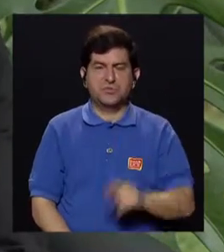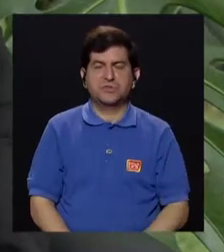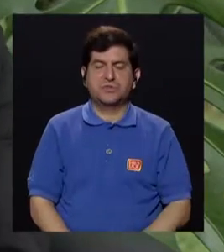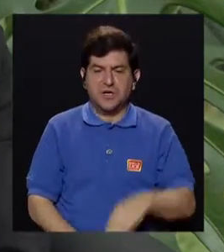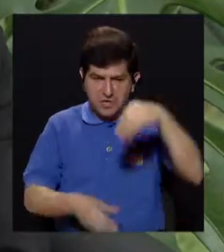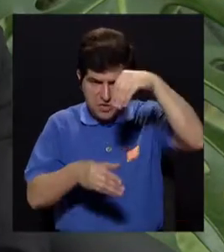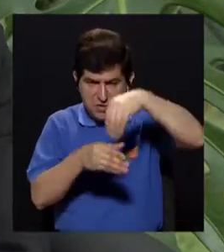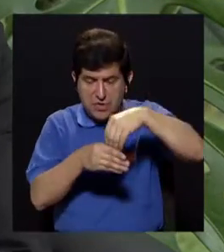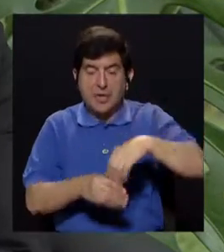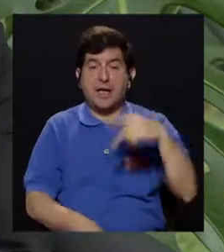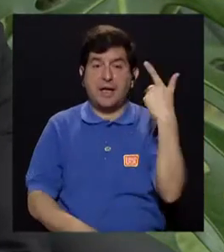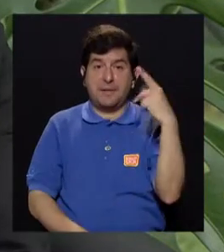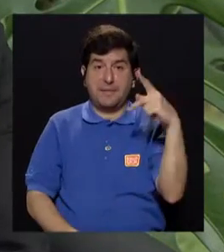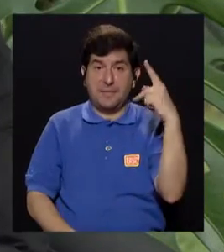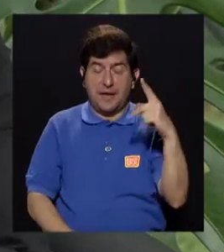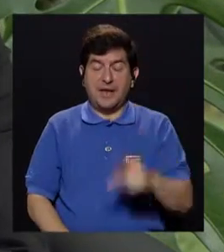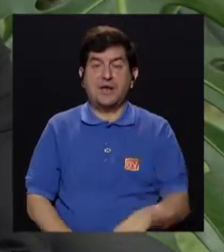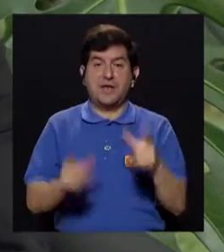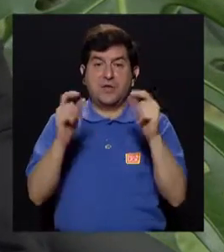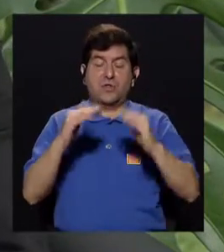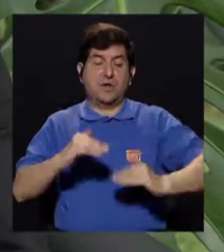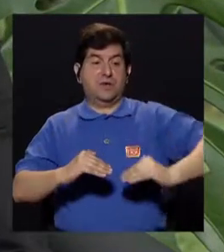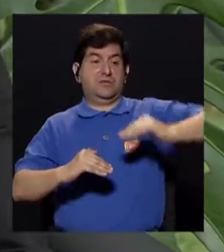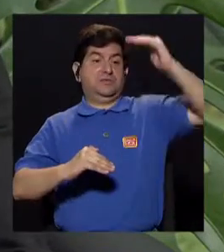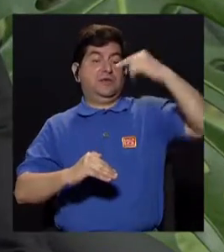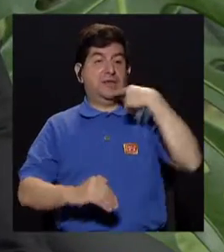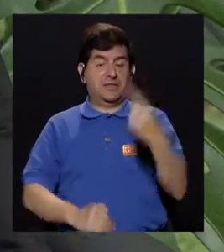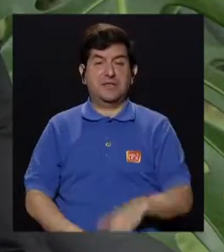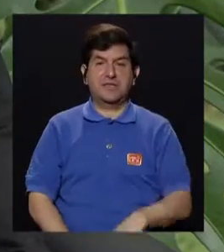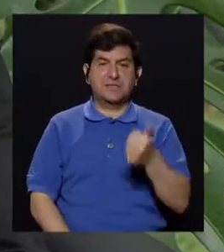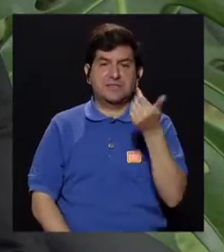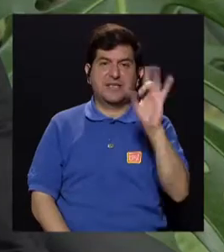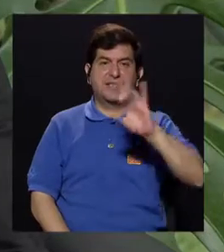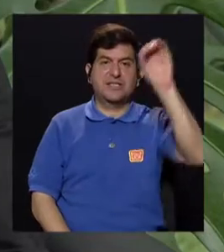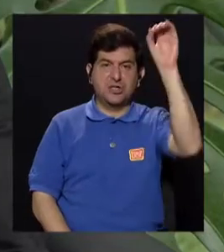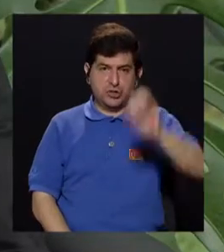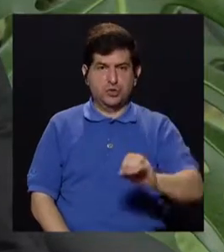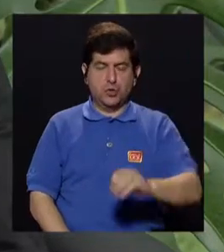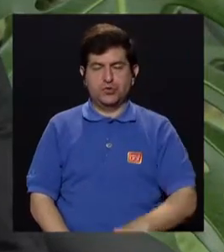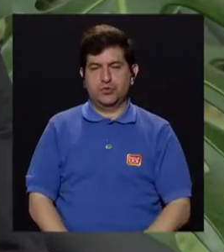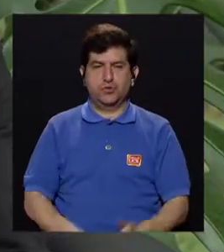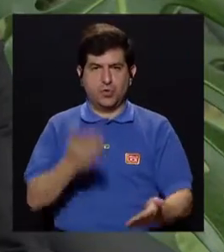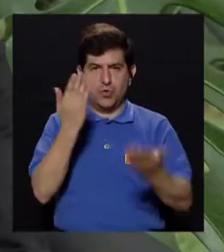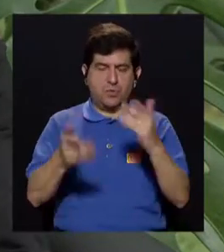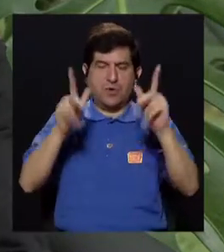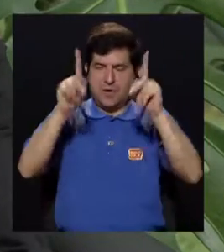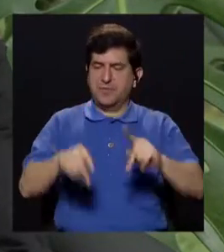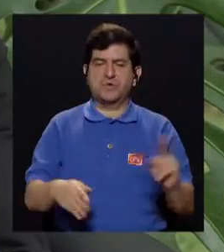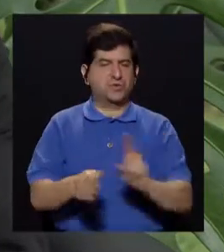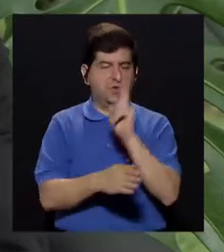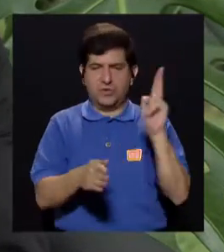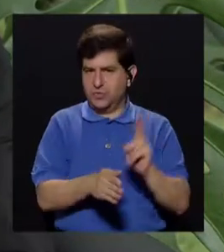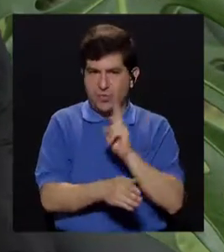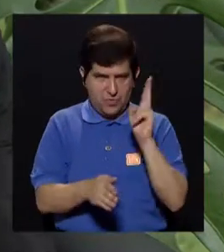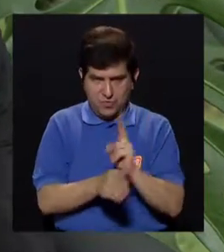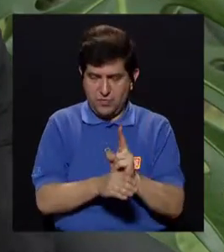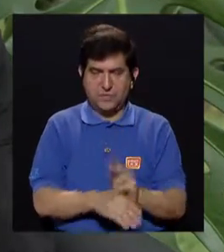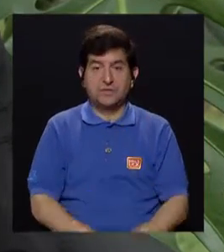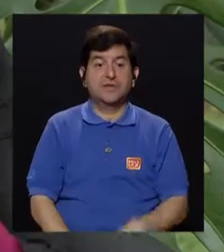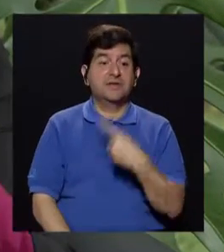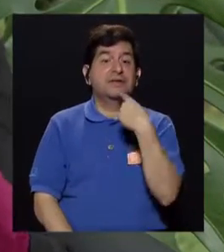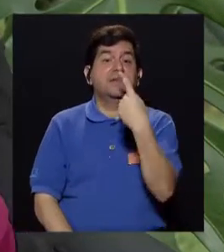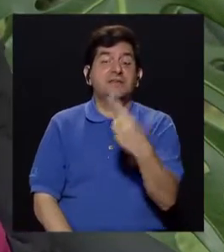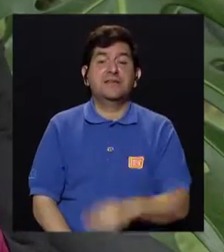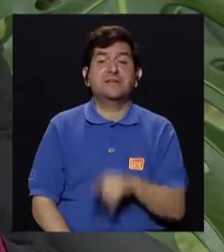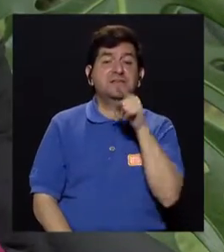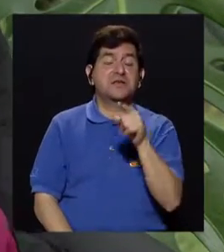se lo come todos los días, el riesgo de cáncer es elevadísimo, habla hasta de un 18% con respecto a los que no lo consumen de esa manera.